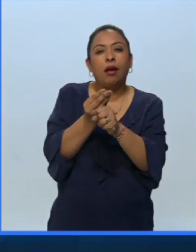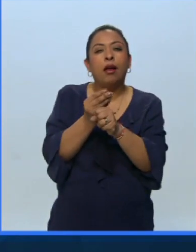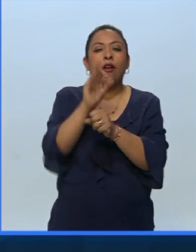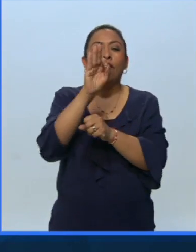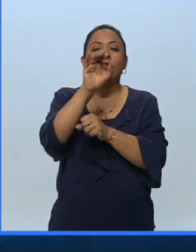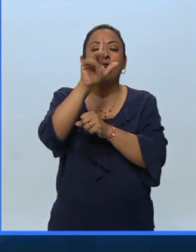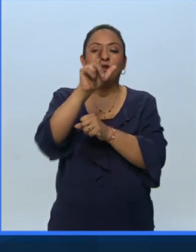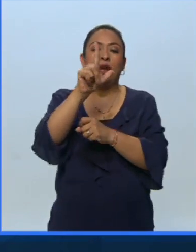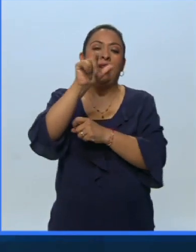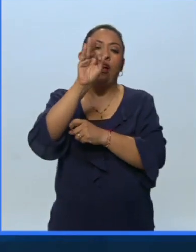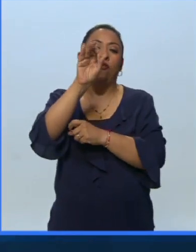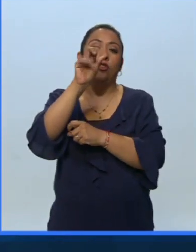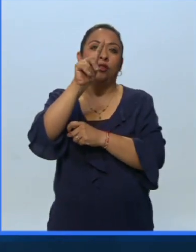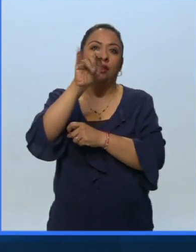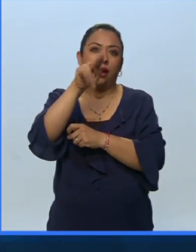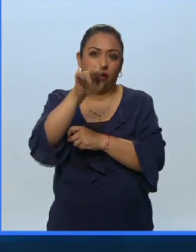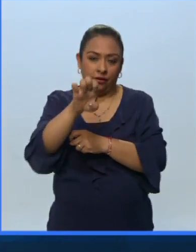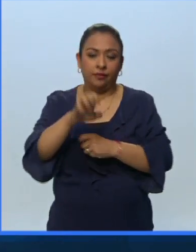fábulas de Jean de la Fontaine.